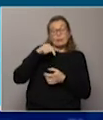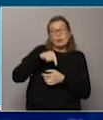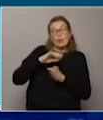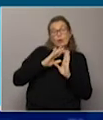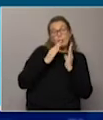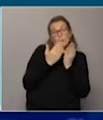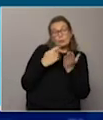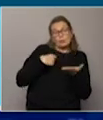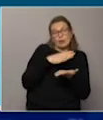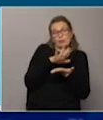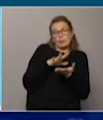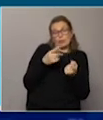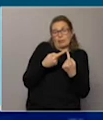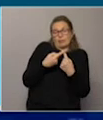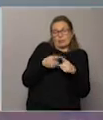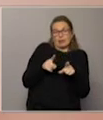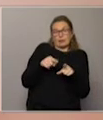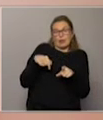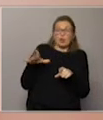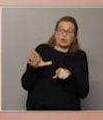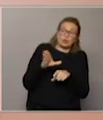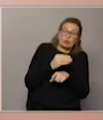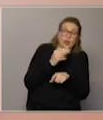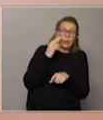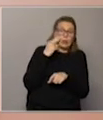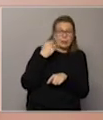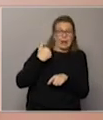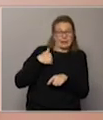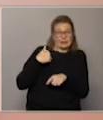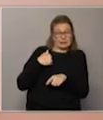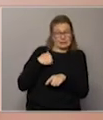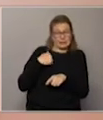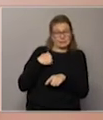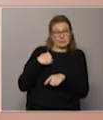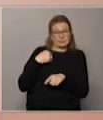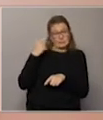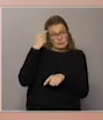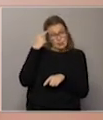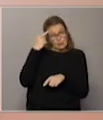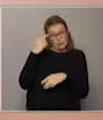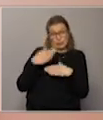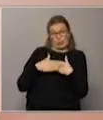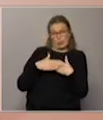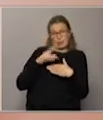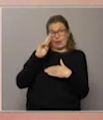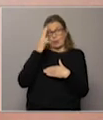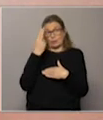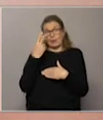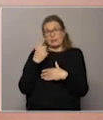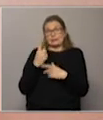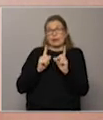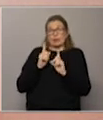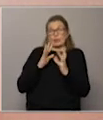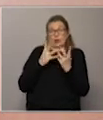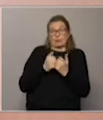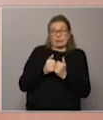el mundo está en una situación atípica y hoy todos los problemas de Argentina, pensando en clave Uruguay, están, por decirlo de alguna